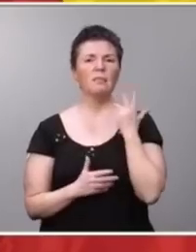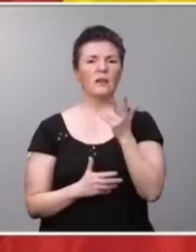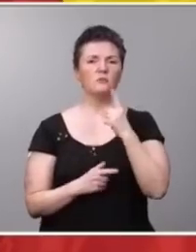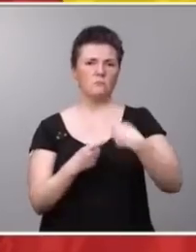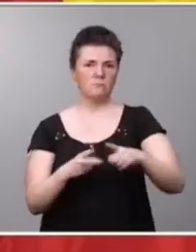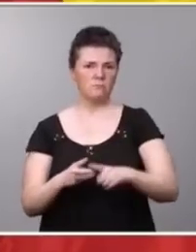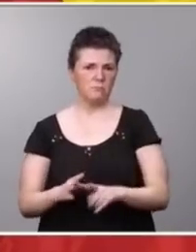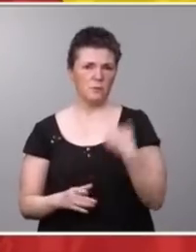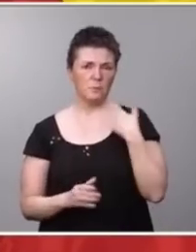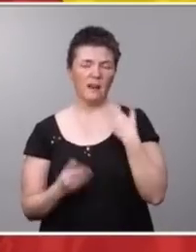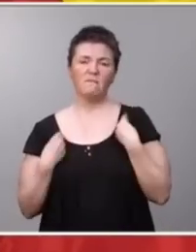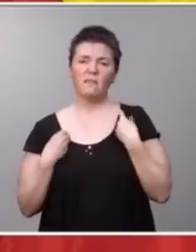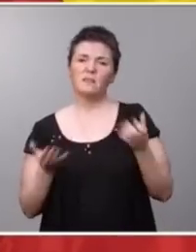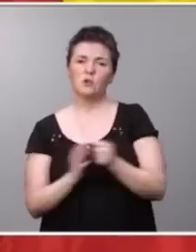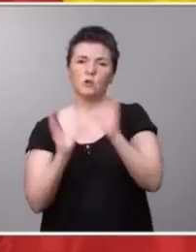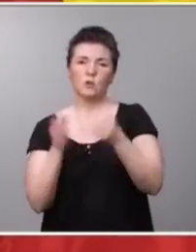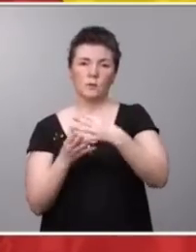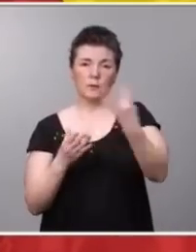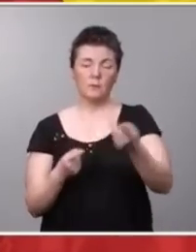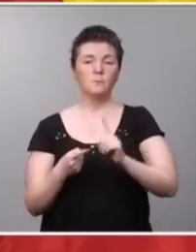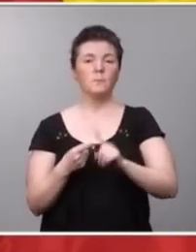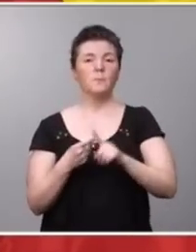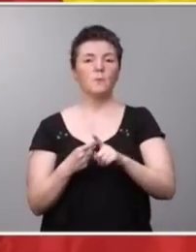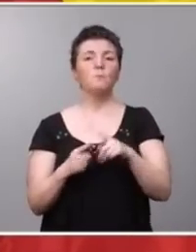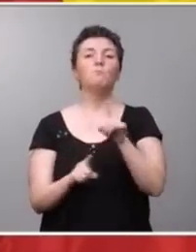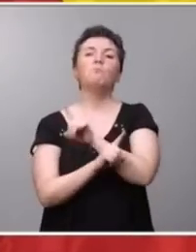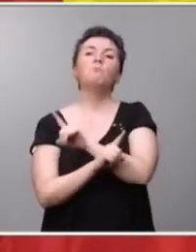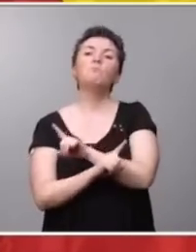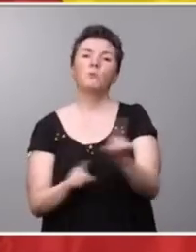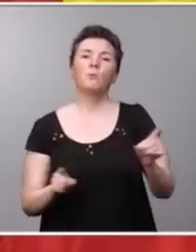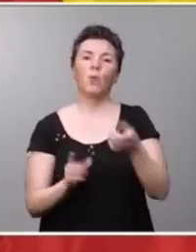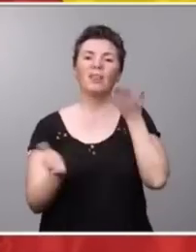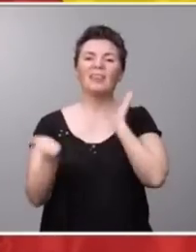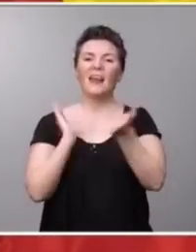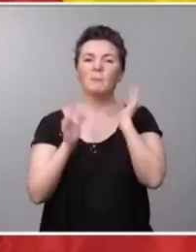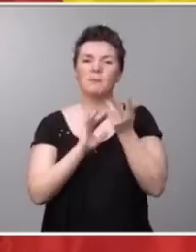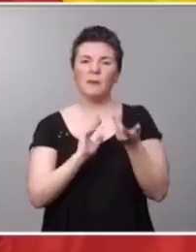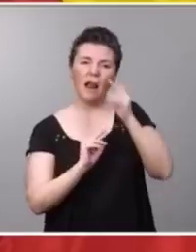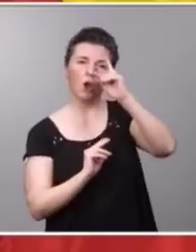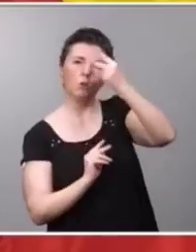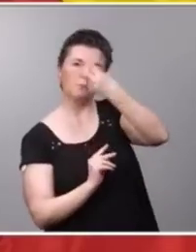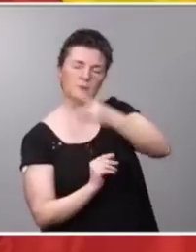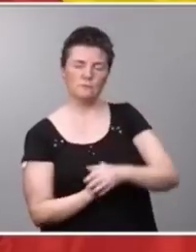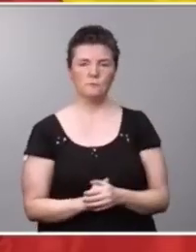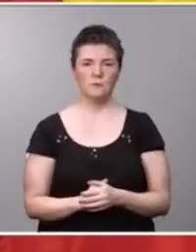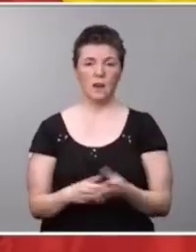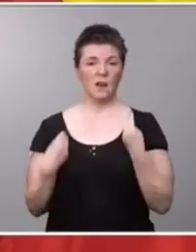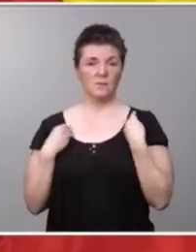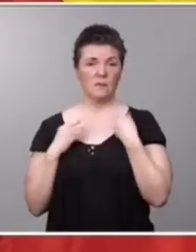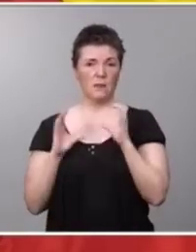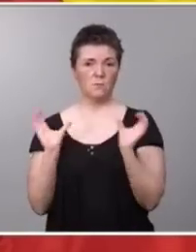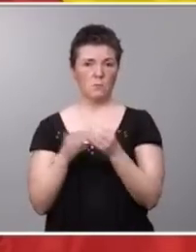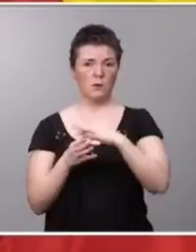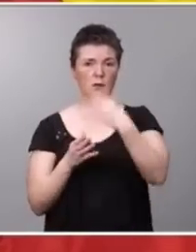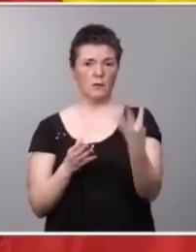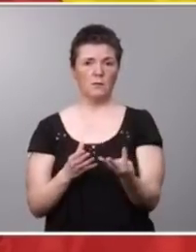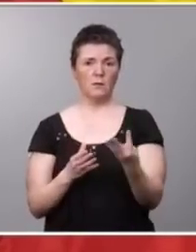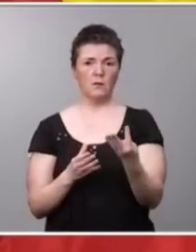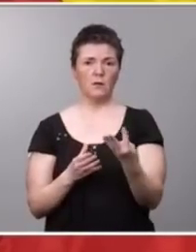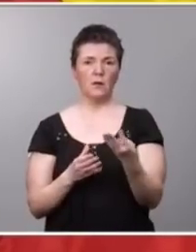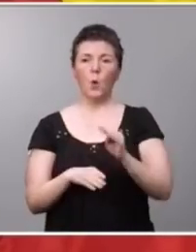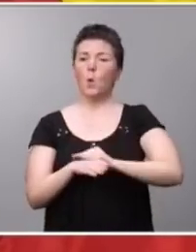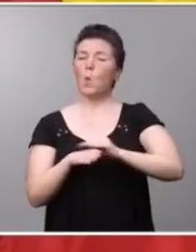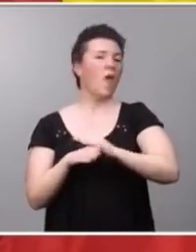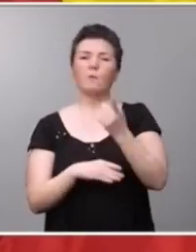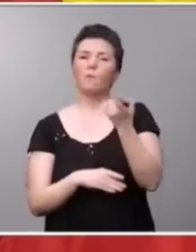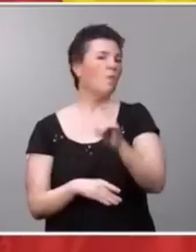las vidas LGTBI. En primer lugar, la prohibición de las terapias de conversión. Las vidas LGTBI no necesitan ninguna cura. Lo que necesita